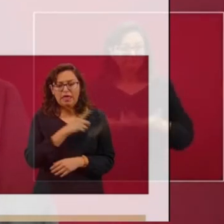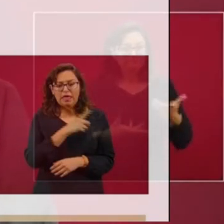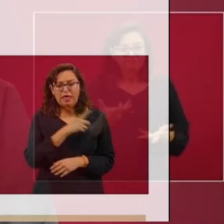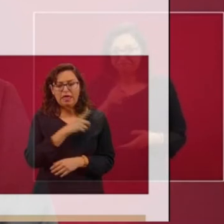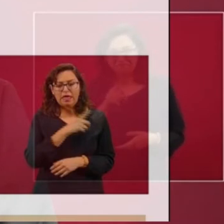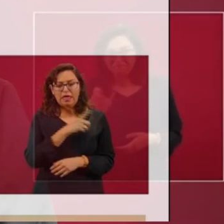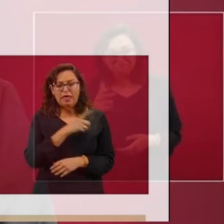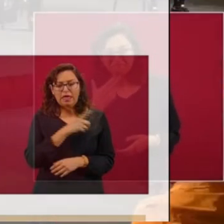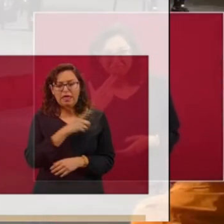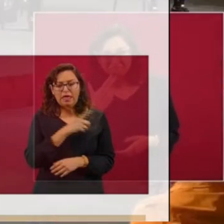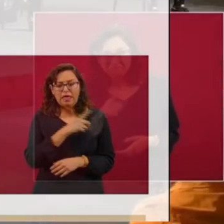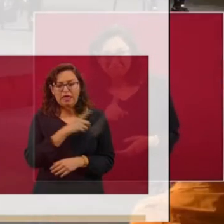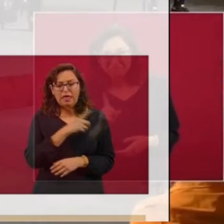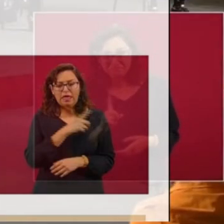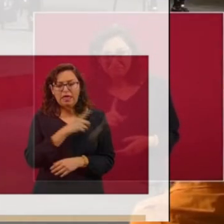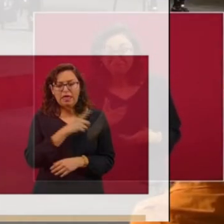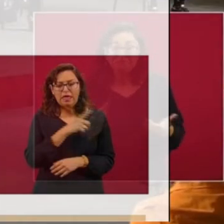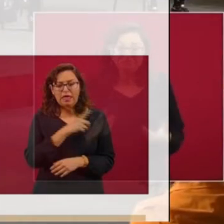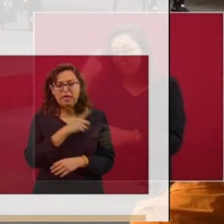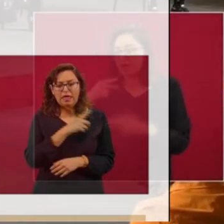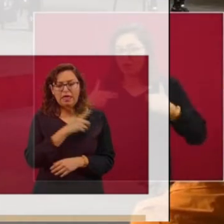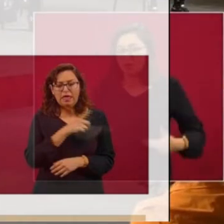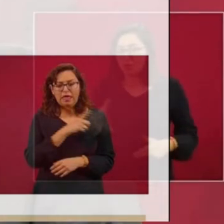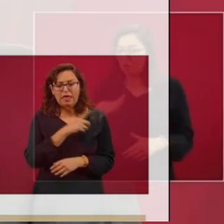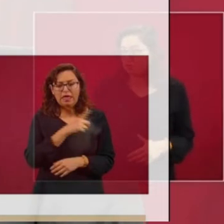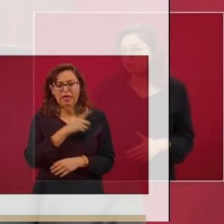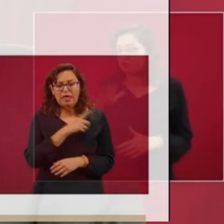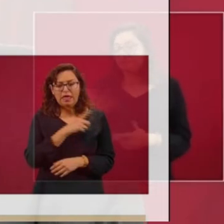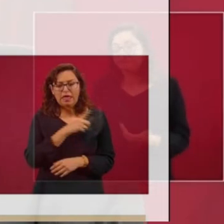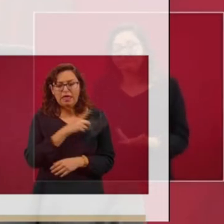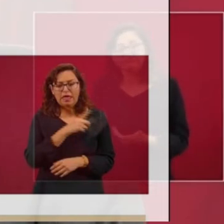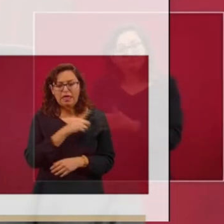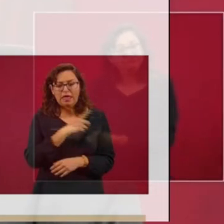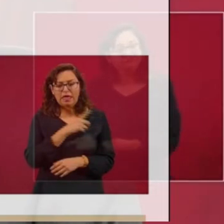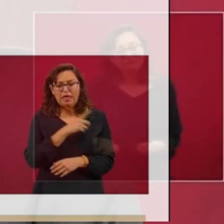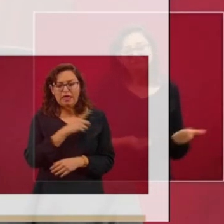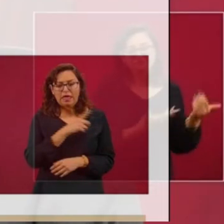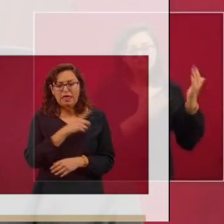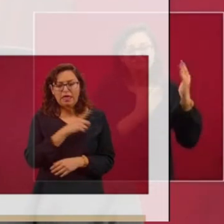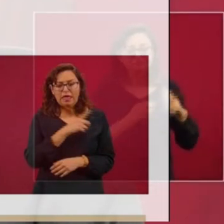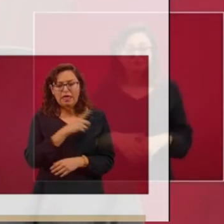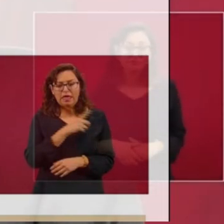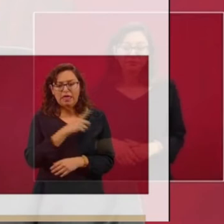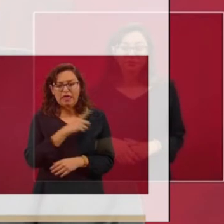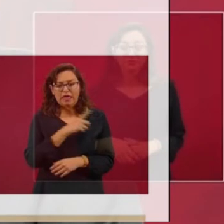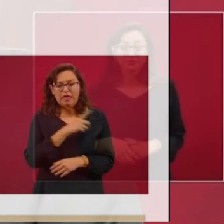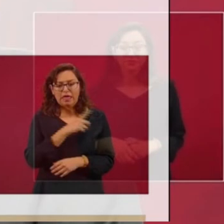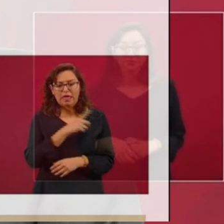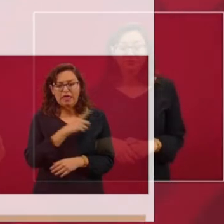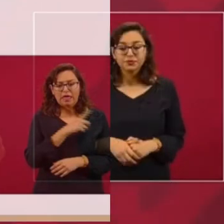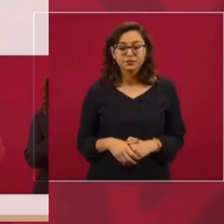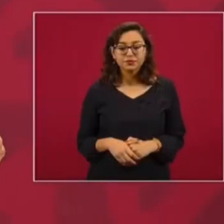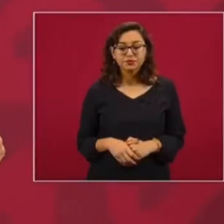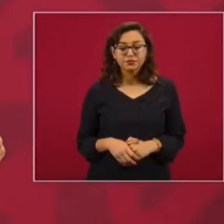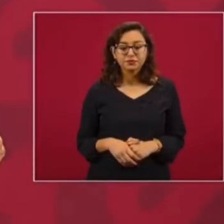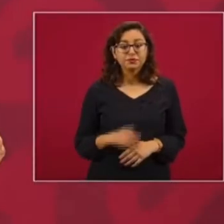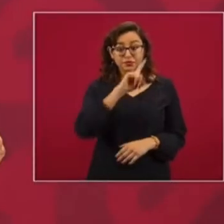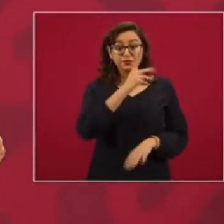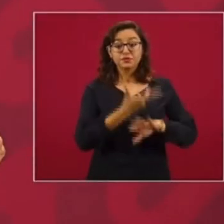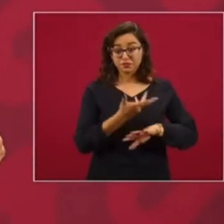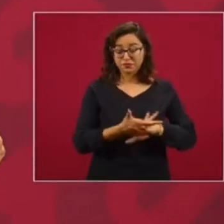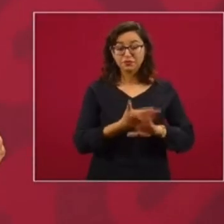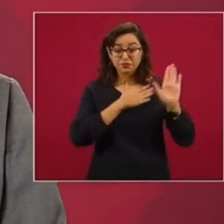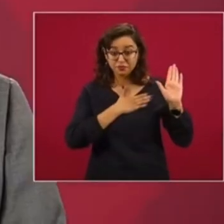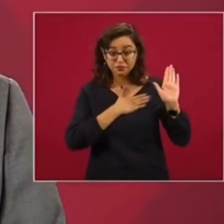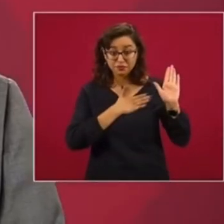se asegura para el consumo humano con el compromiso del Gobierno estadounidense